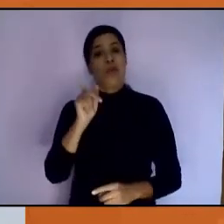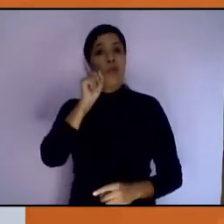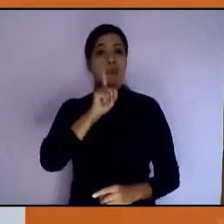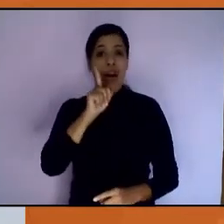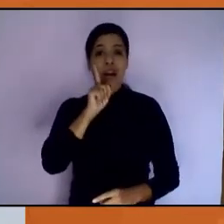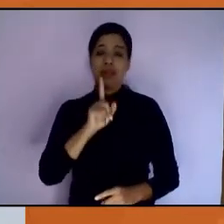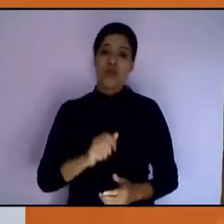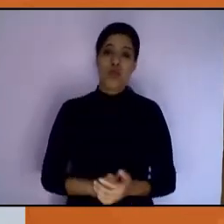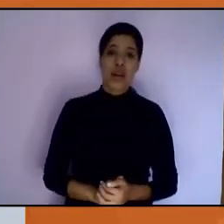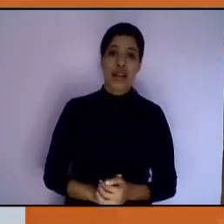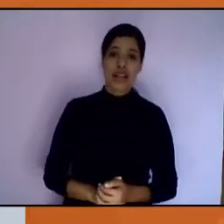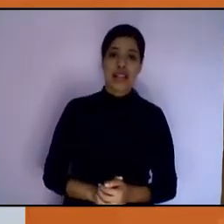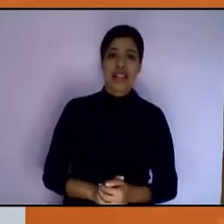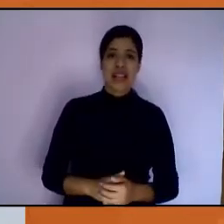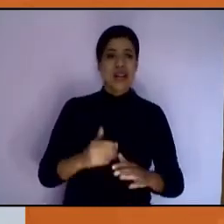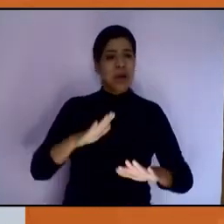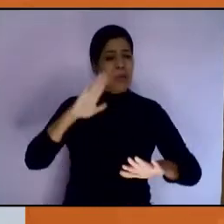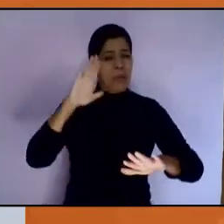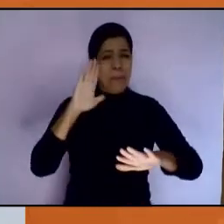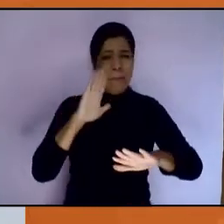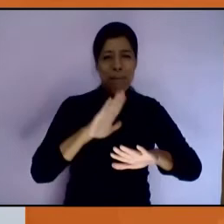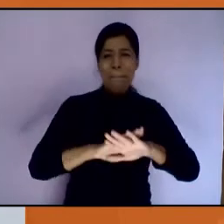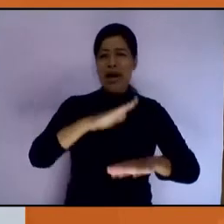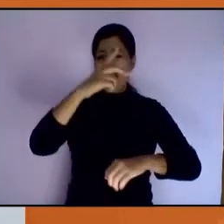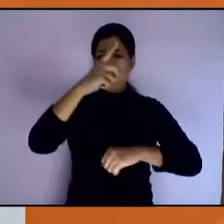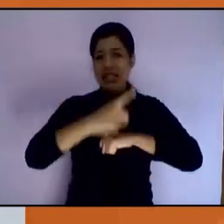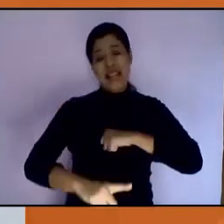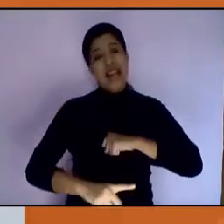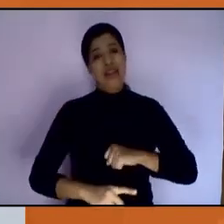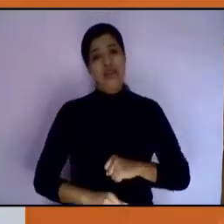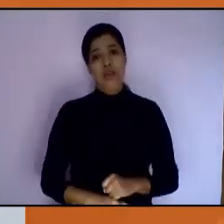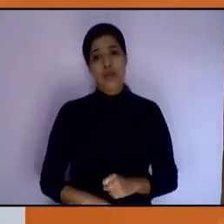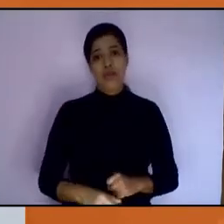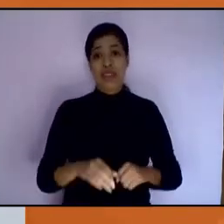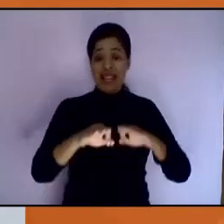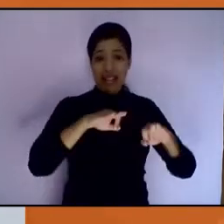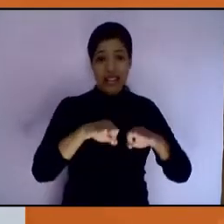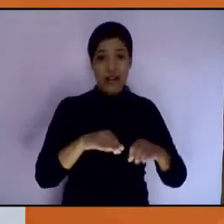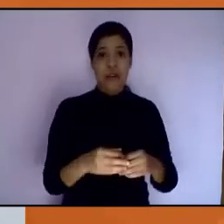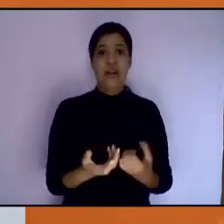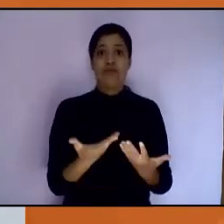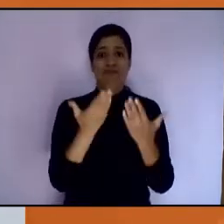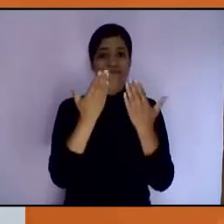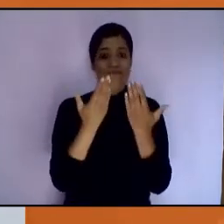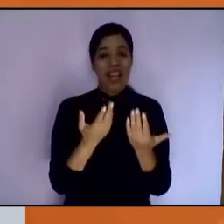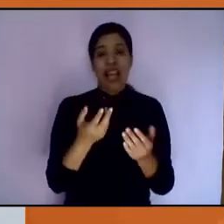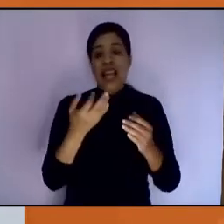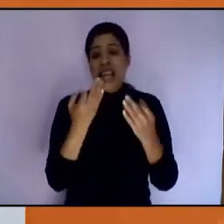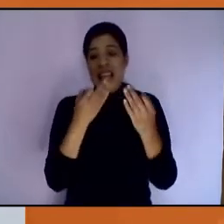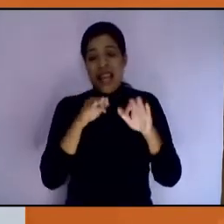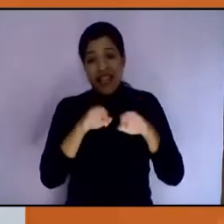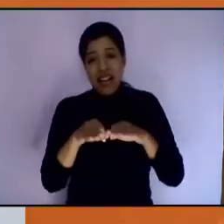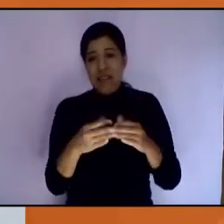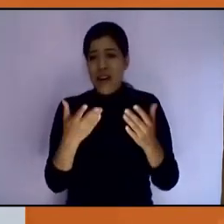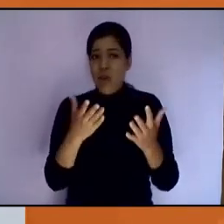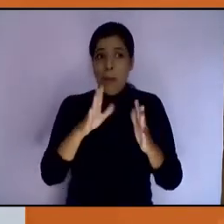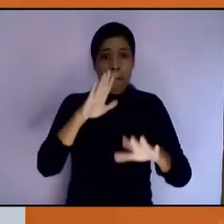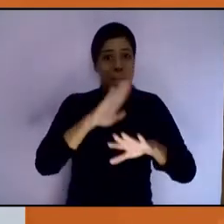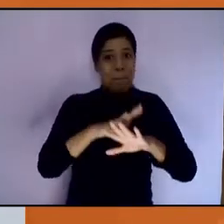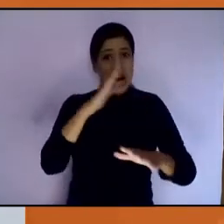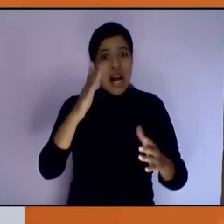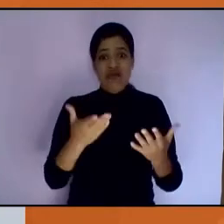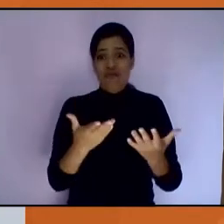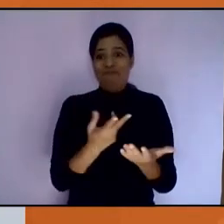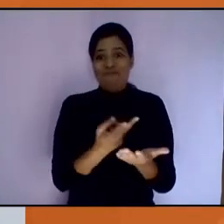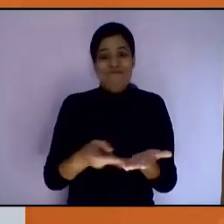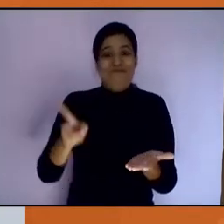sido uno de los sectores con más afectación. Entre ellas, el desempleo se duplicó. Además, hay un riesgo de